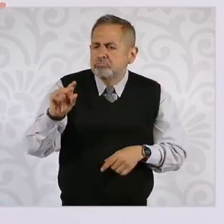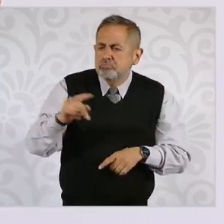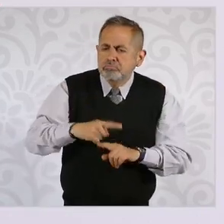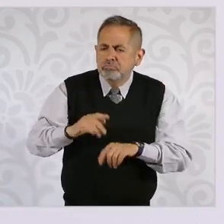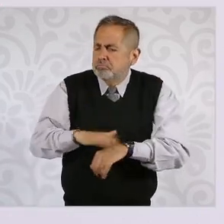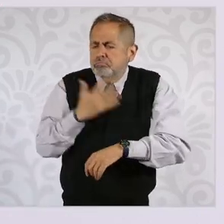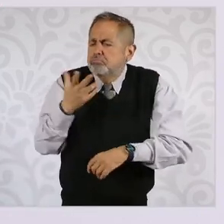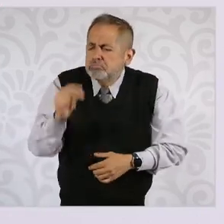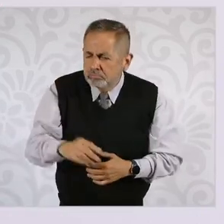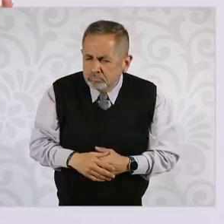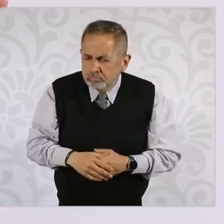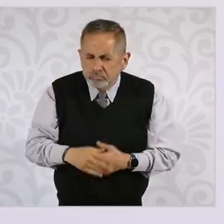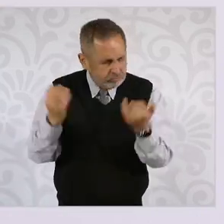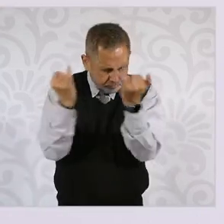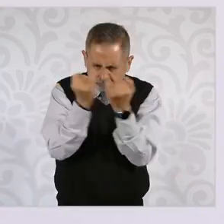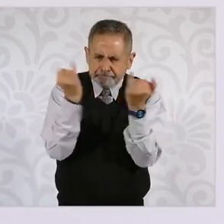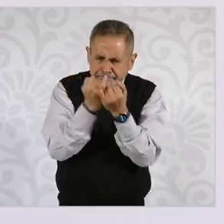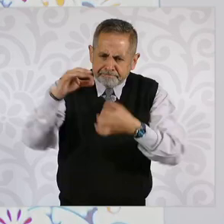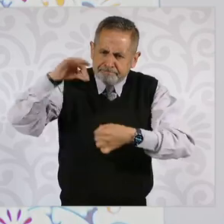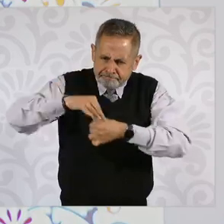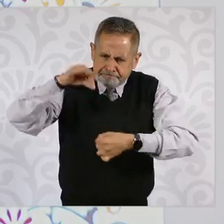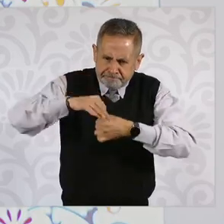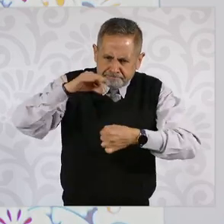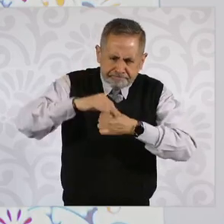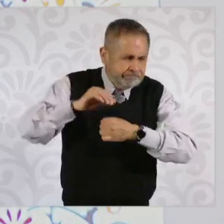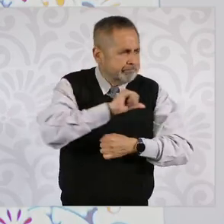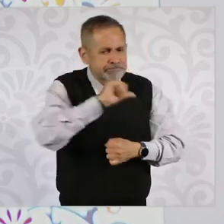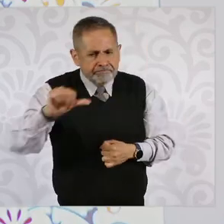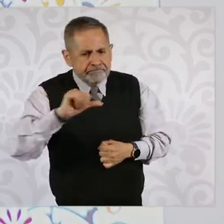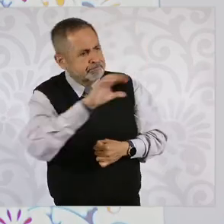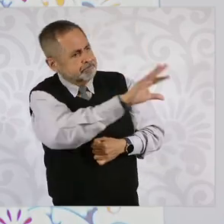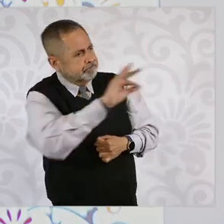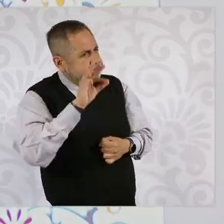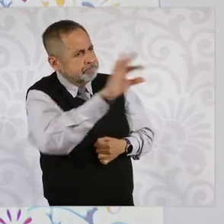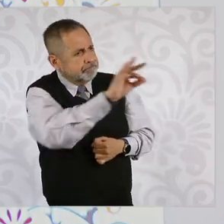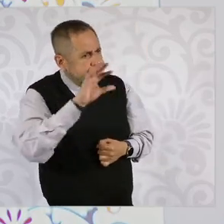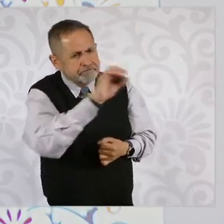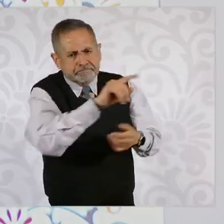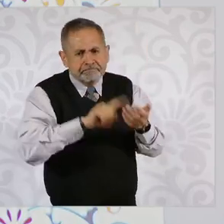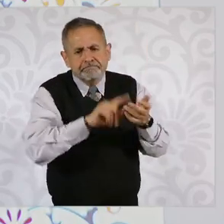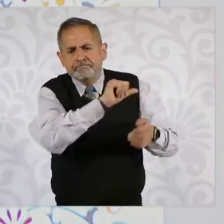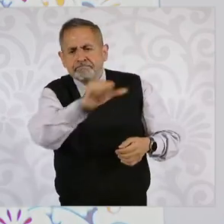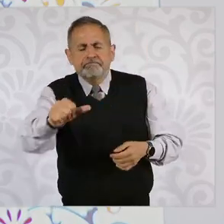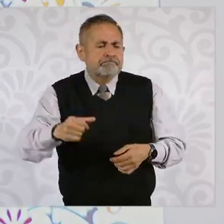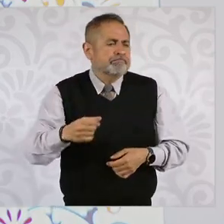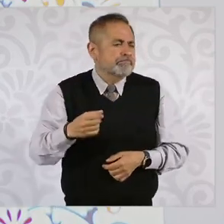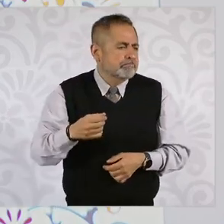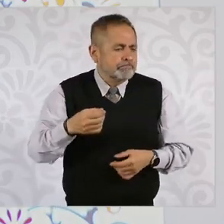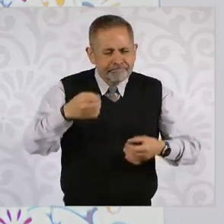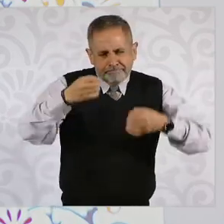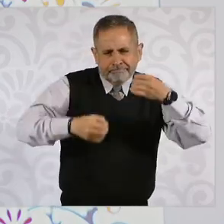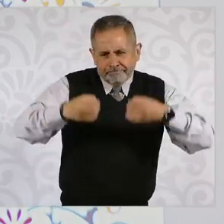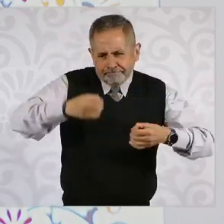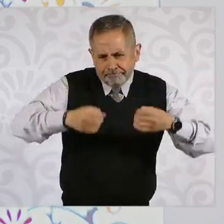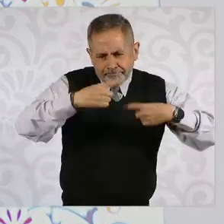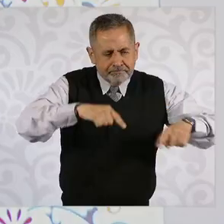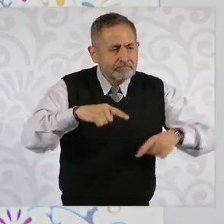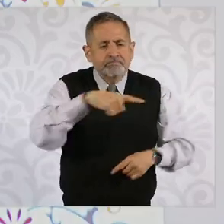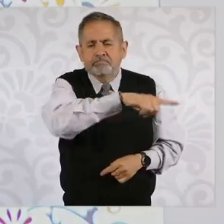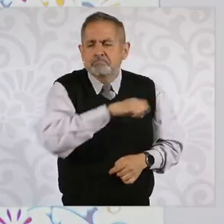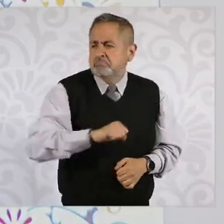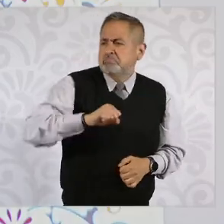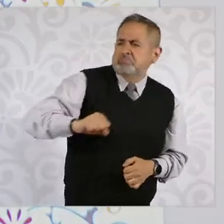puede elegirse al Poder Judicial con el voto popular? Entonces, son resistencias de ellos,